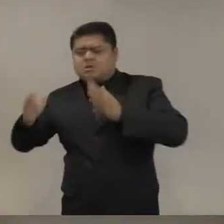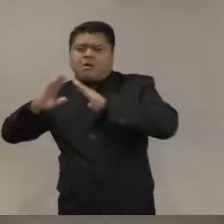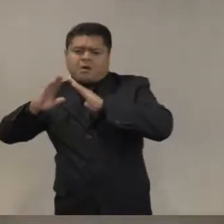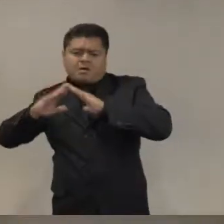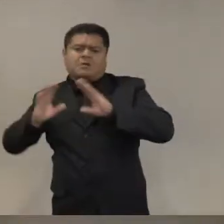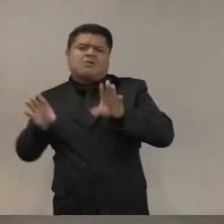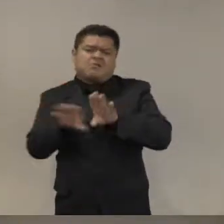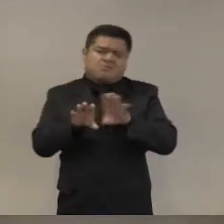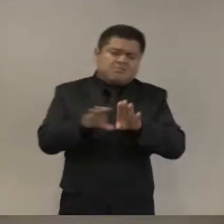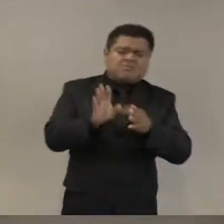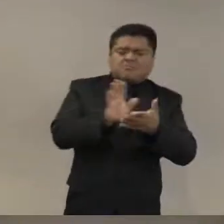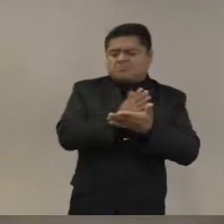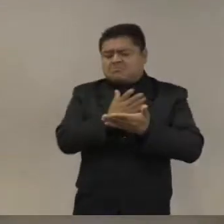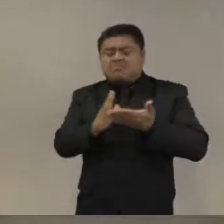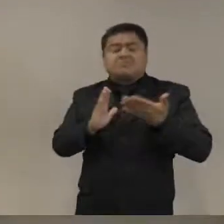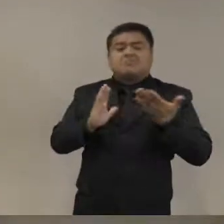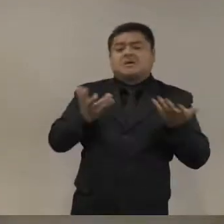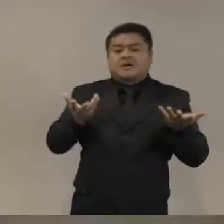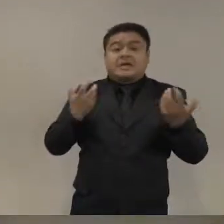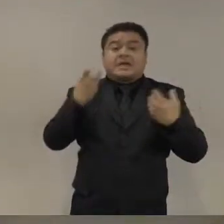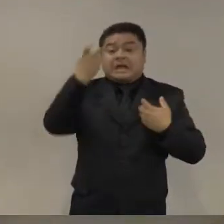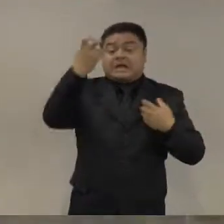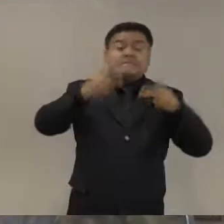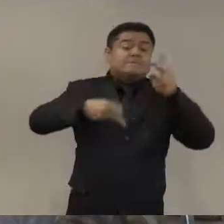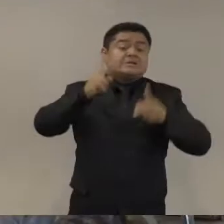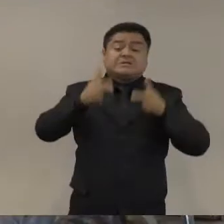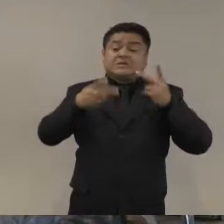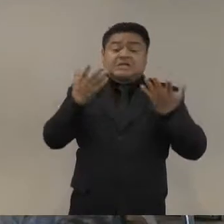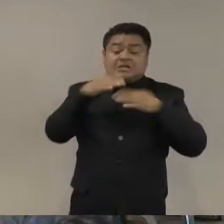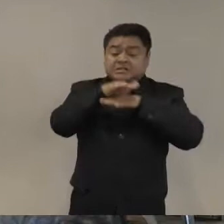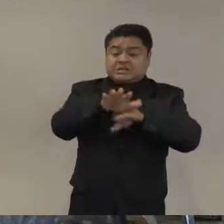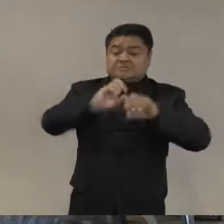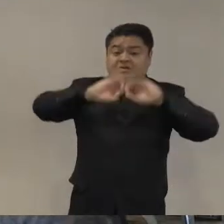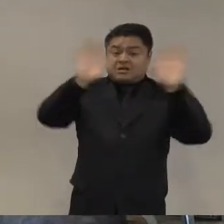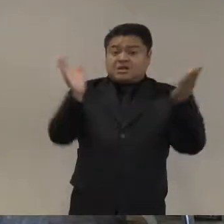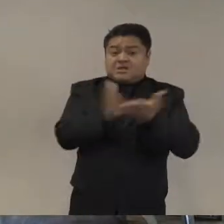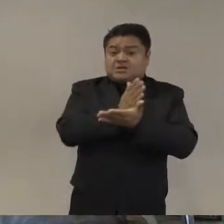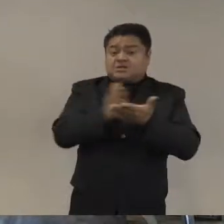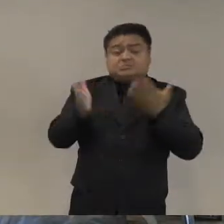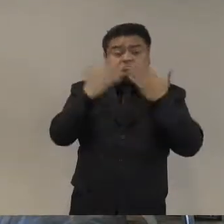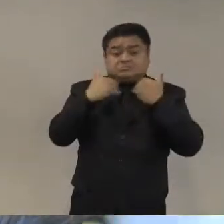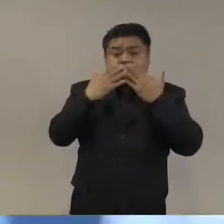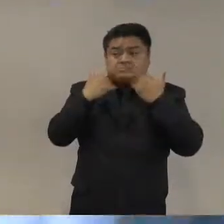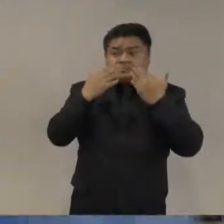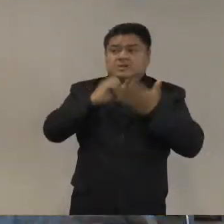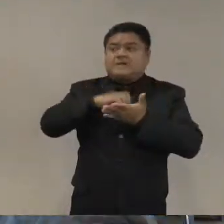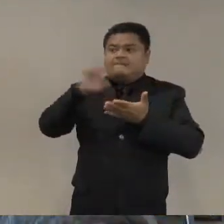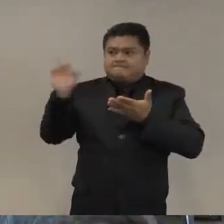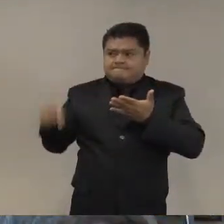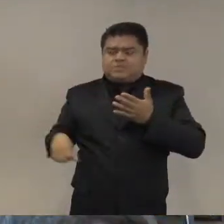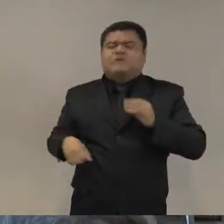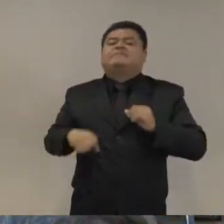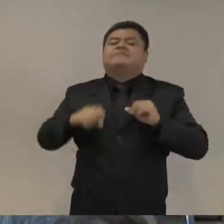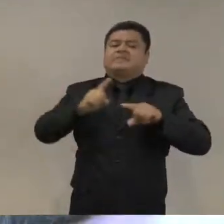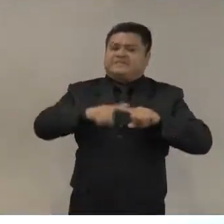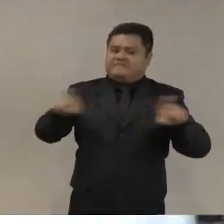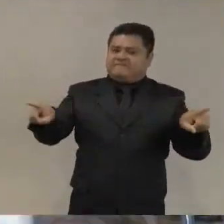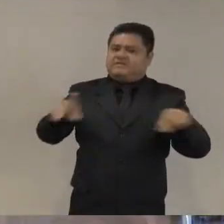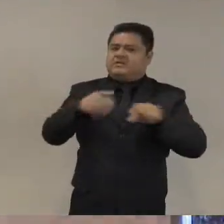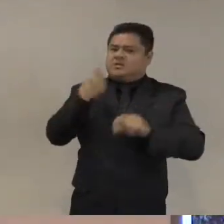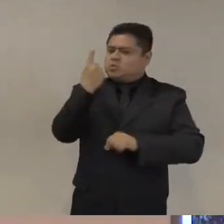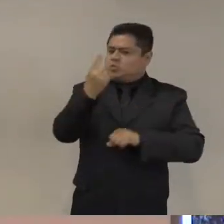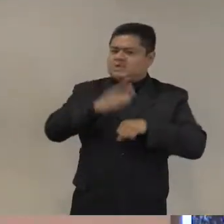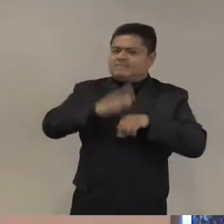distinción más básica que no se siempre capta es que una fuerza militar usa la máxima fuerza y violencia